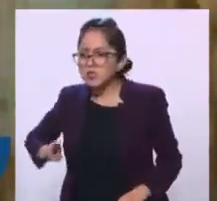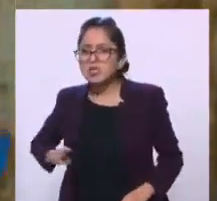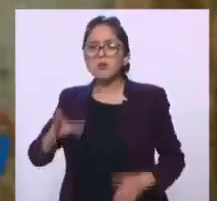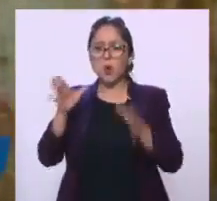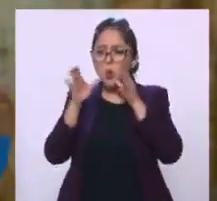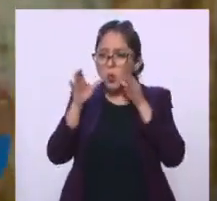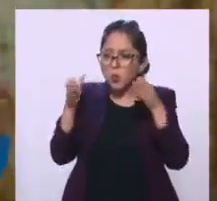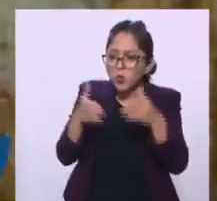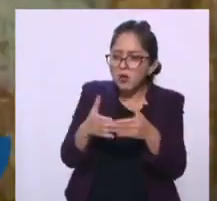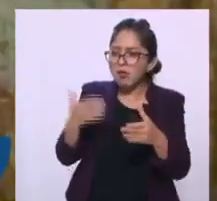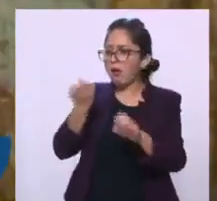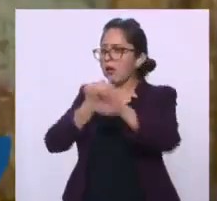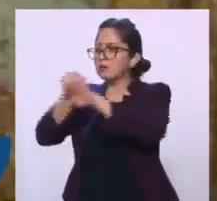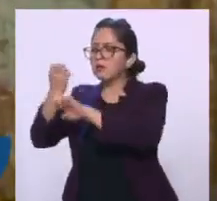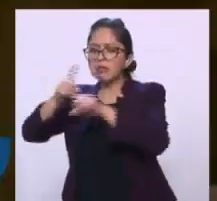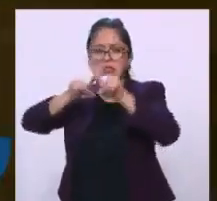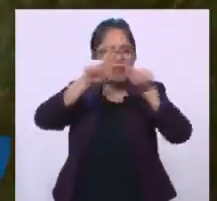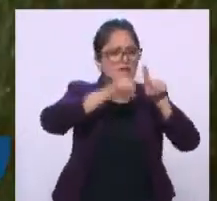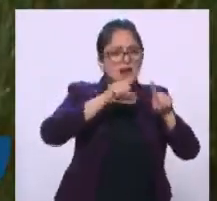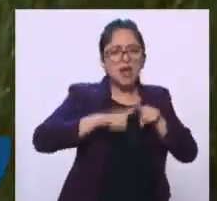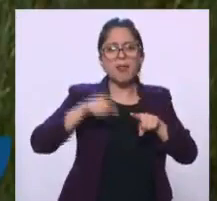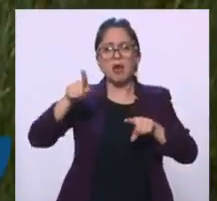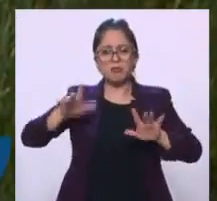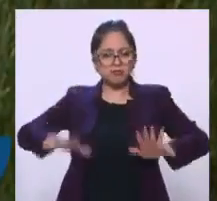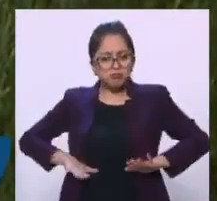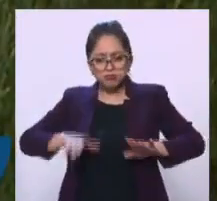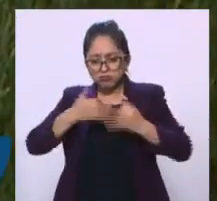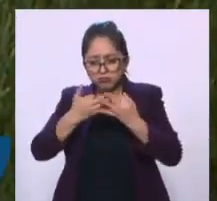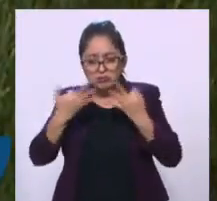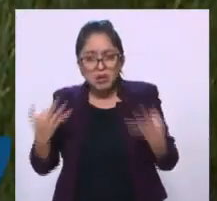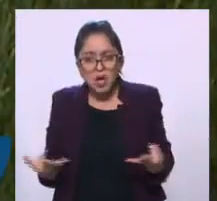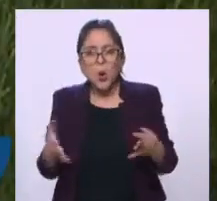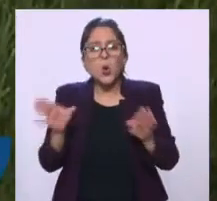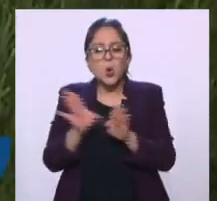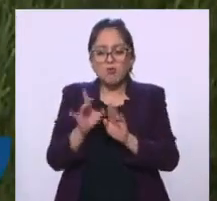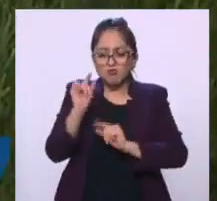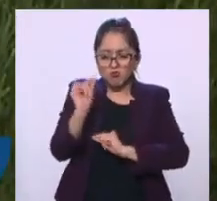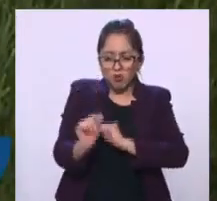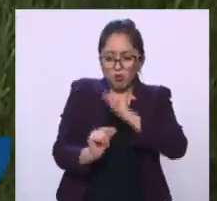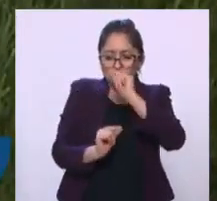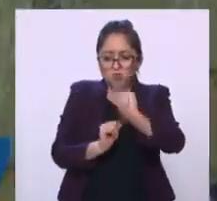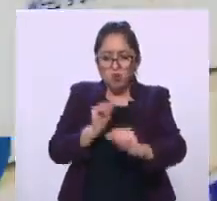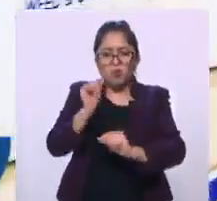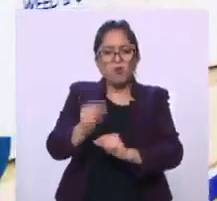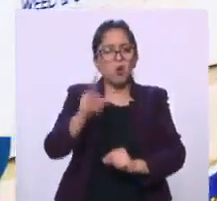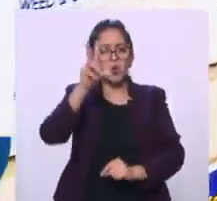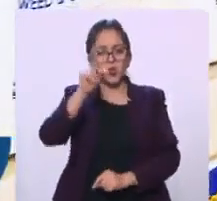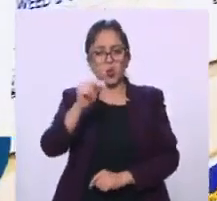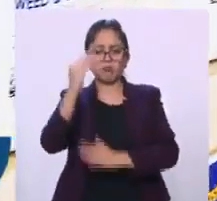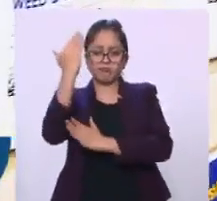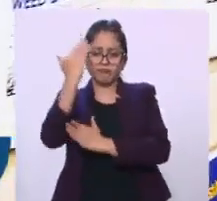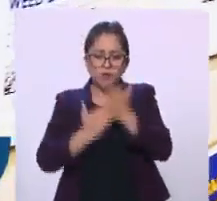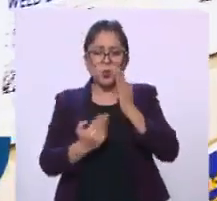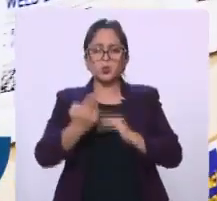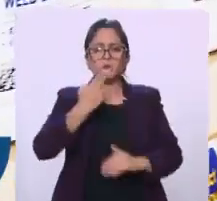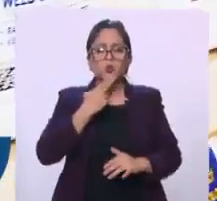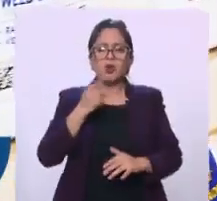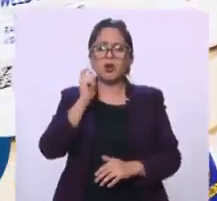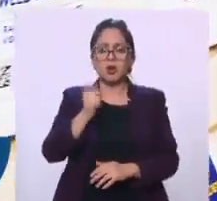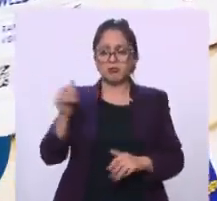estado, y a partir de ahí ver cómo sucesivamente se va disminuyendo e incorporando algunas